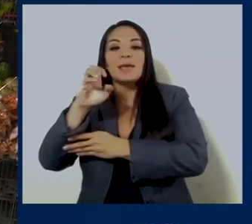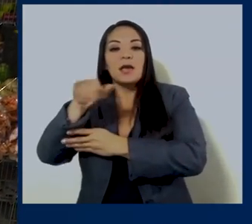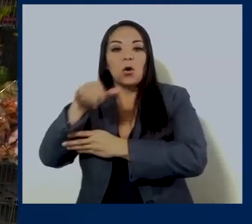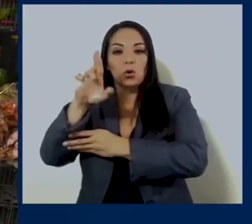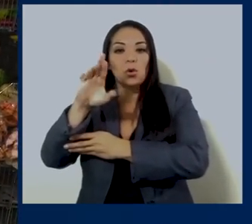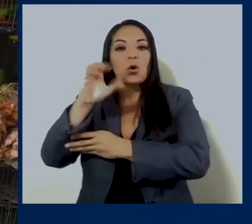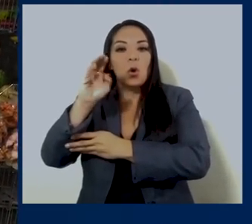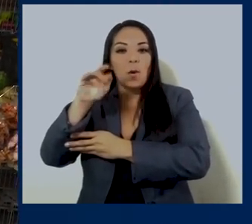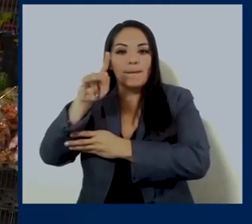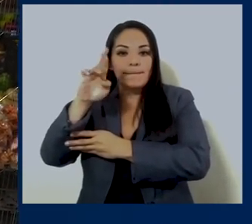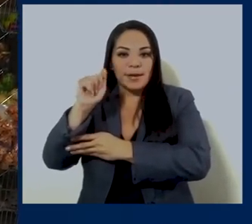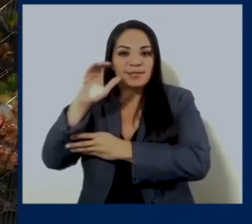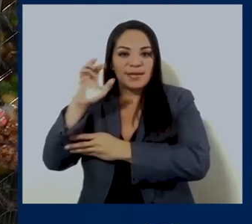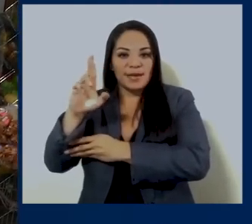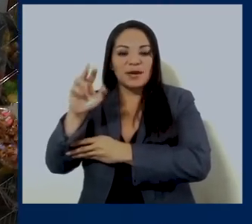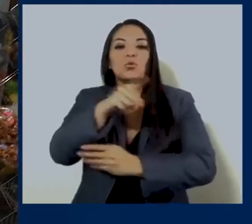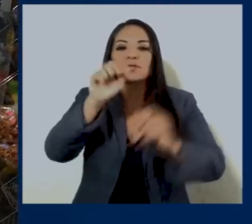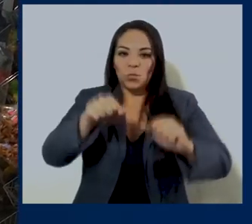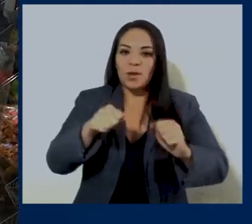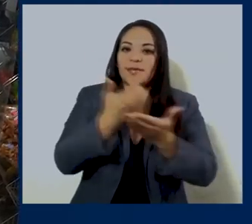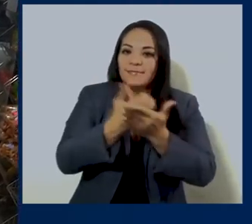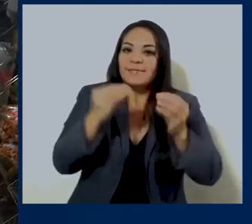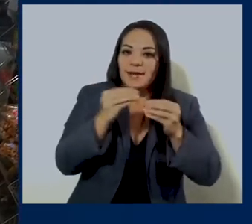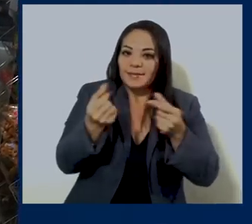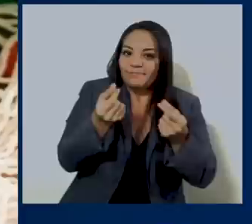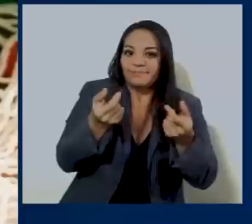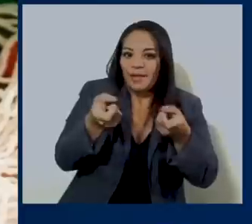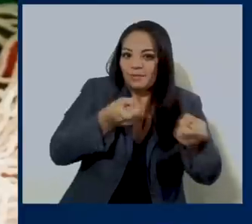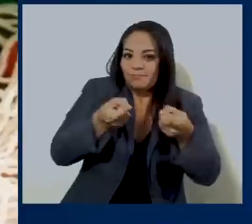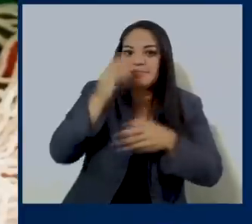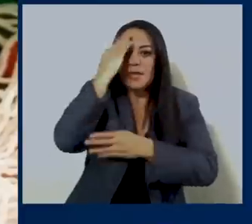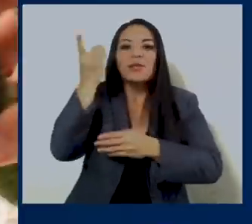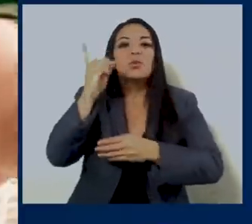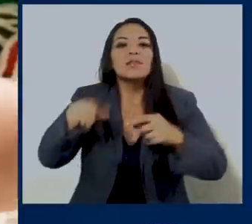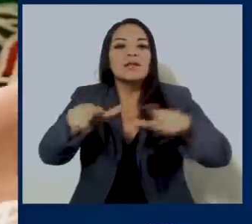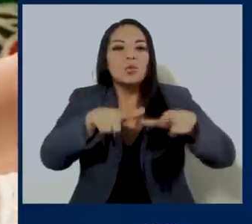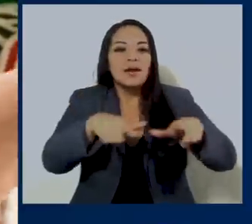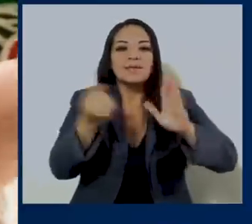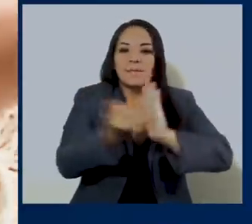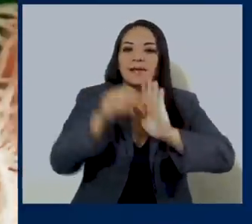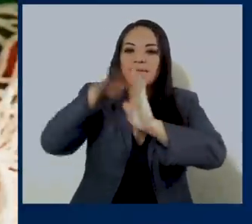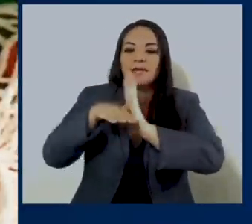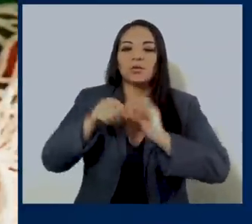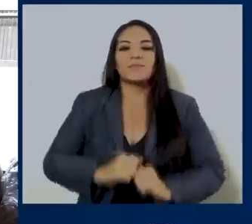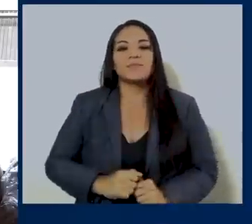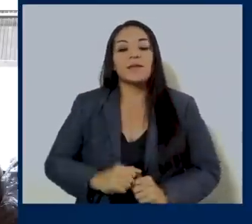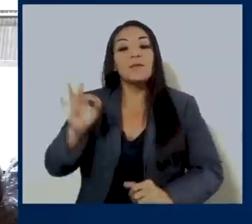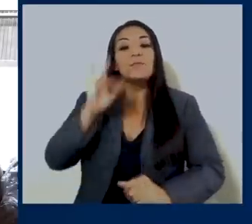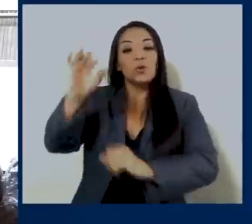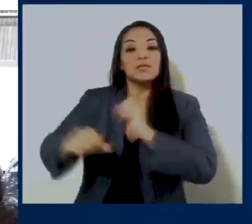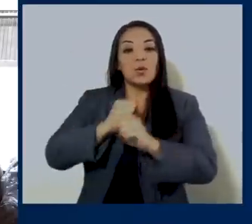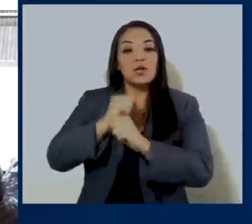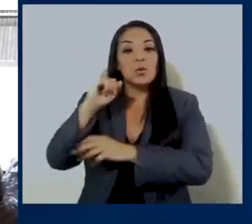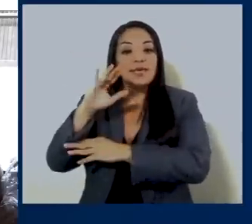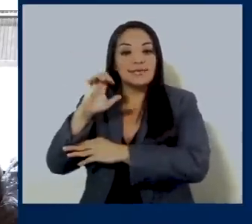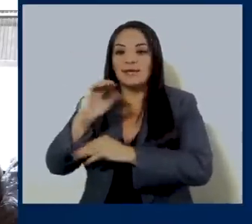Mejor Compra CR, a usted le puede rendir más la plata, al saber qué lugares y qué marcas son los más baratos. Para el otro